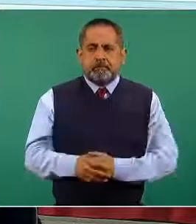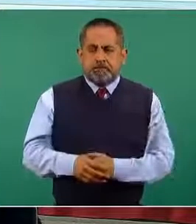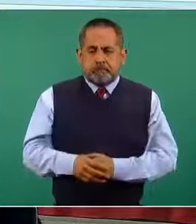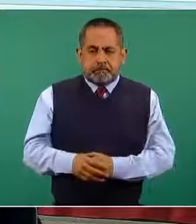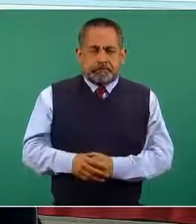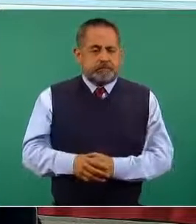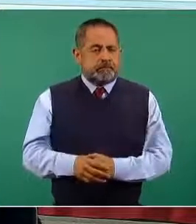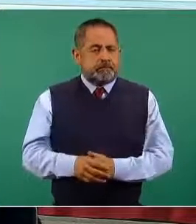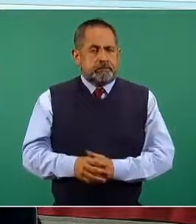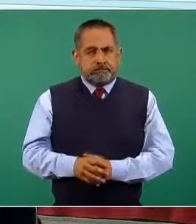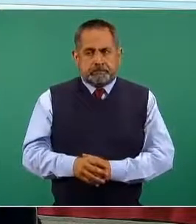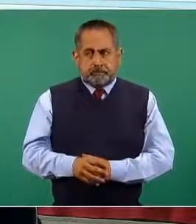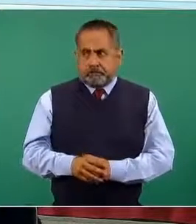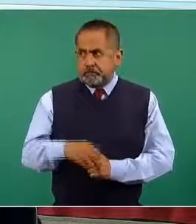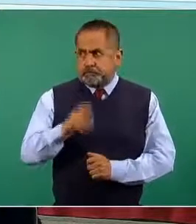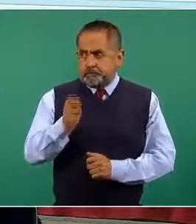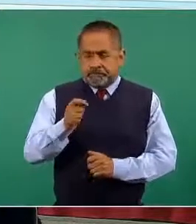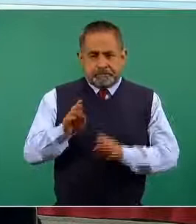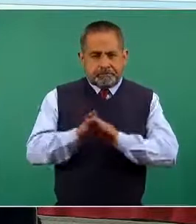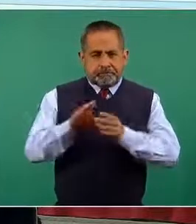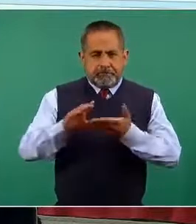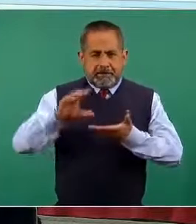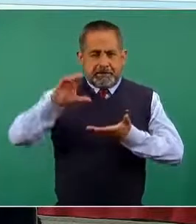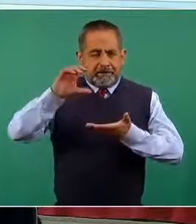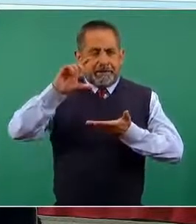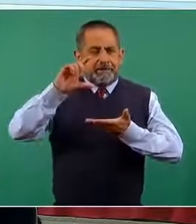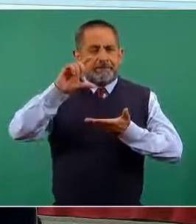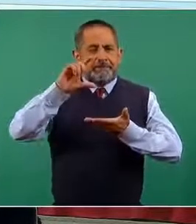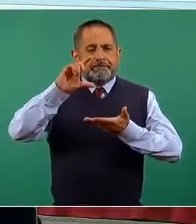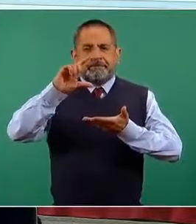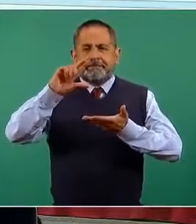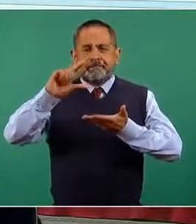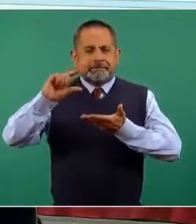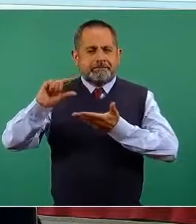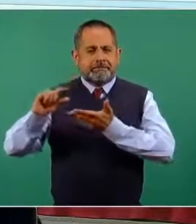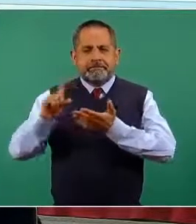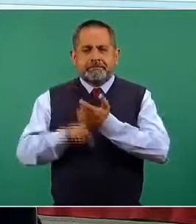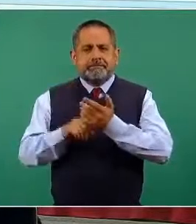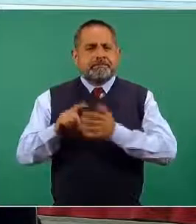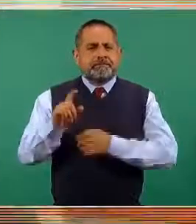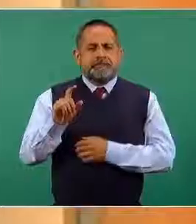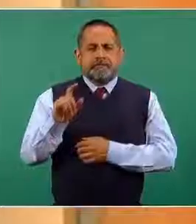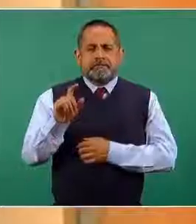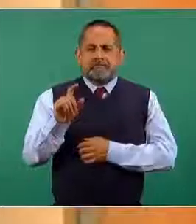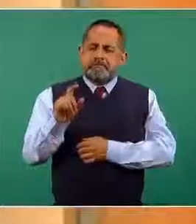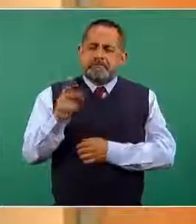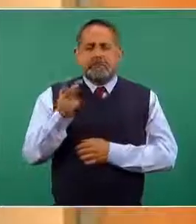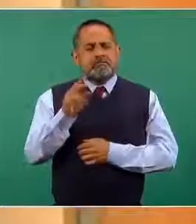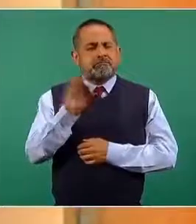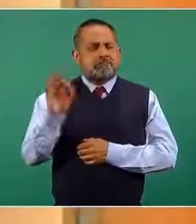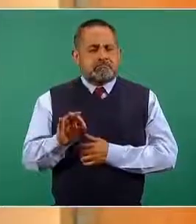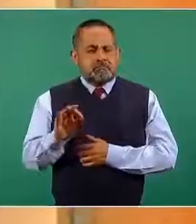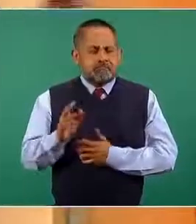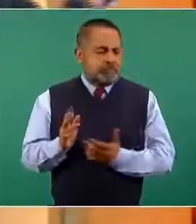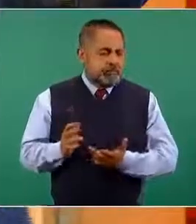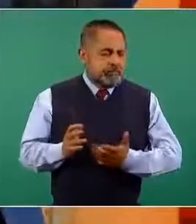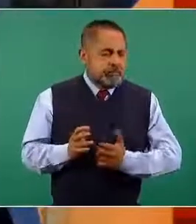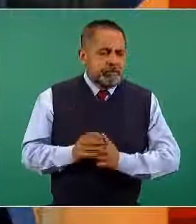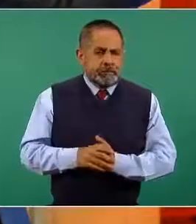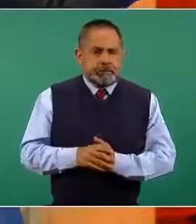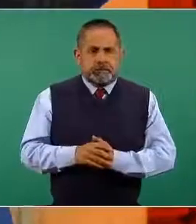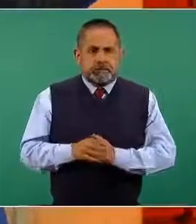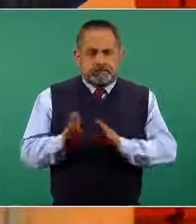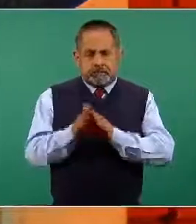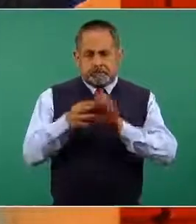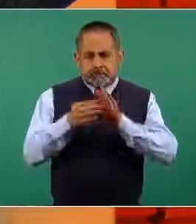descenso del menos 21 por ciento de la curva, de esta curva, que es un